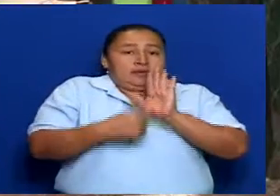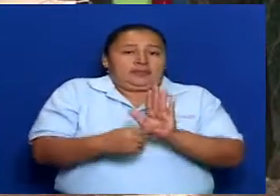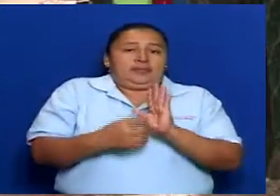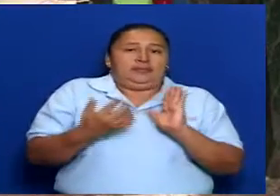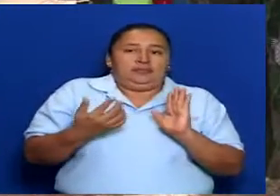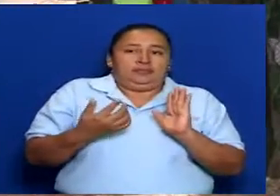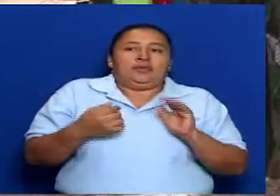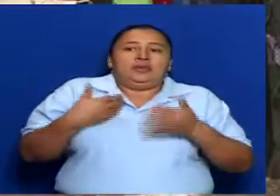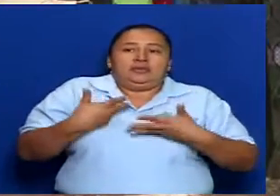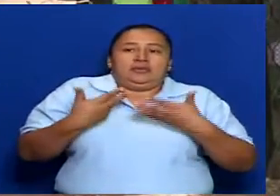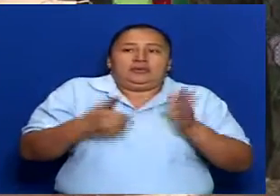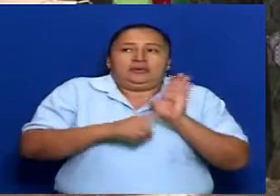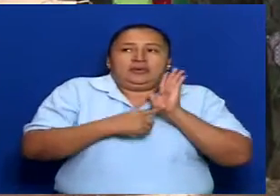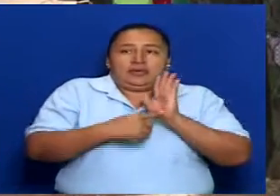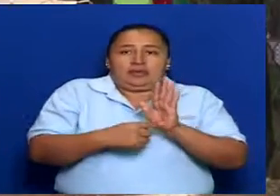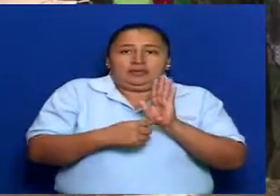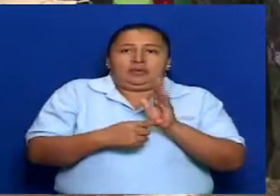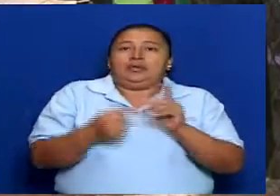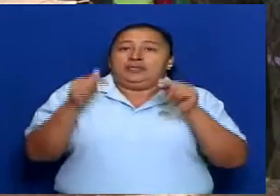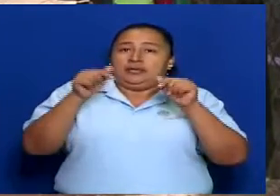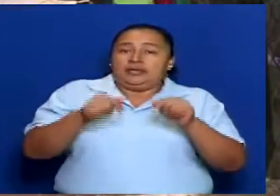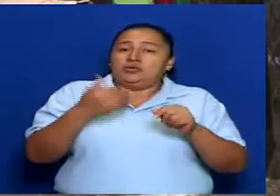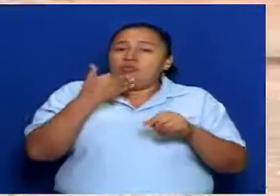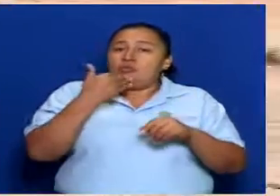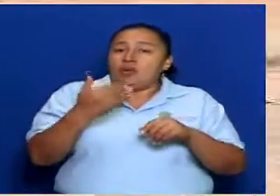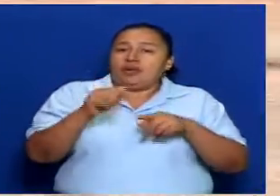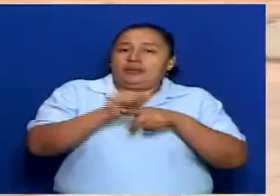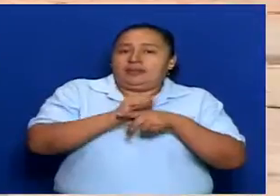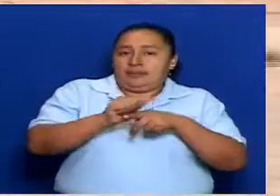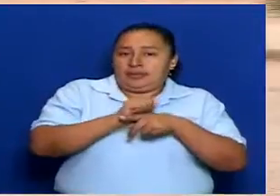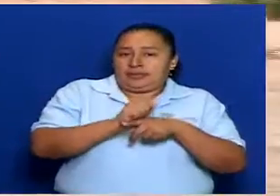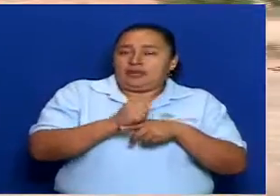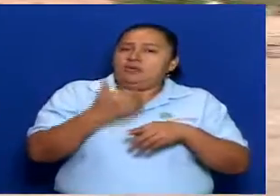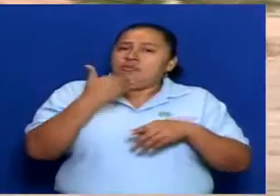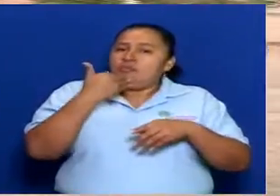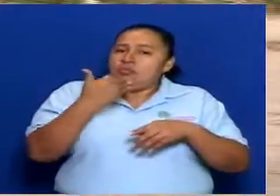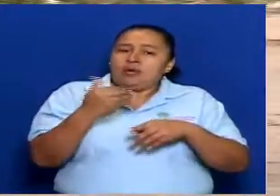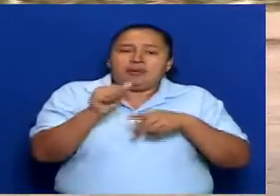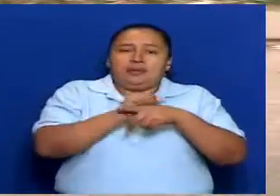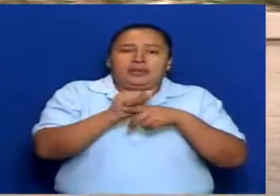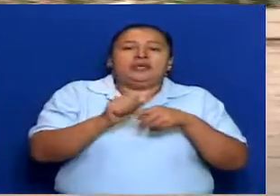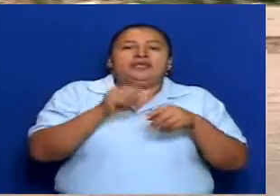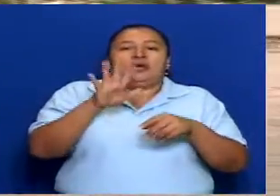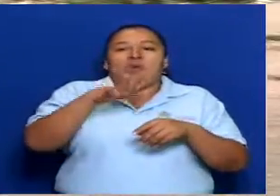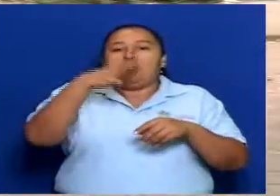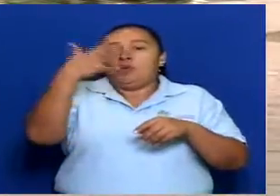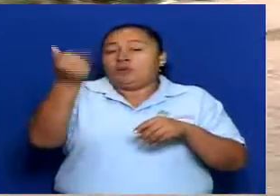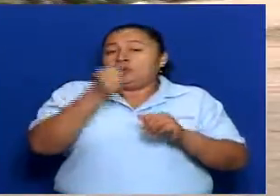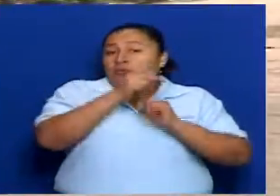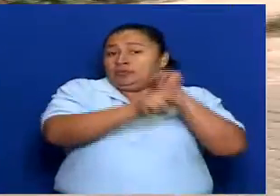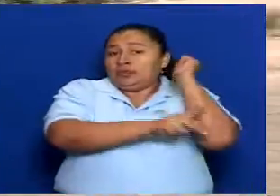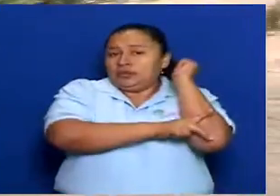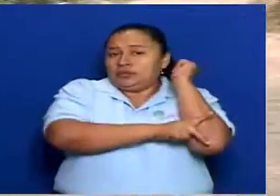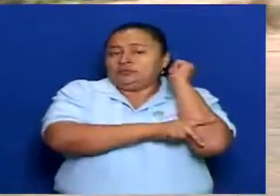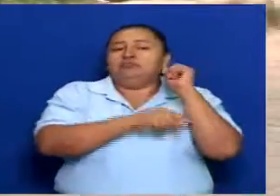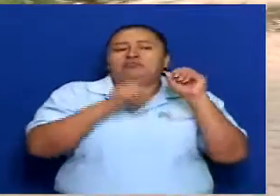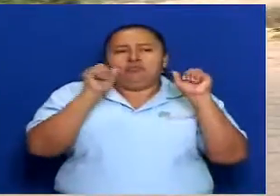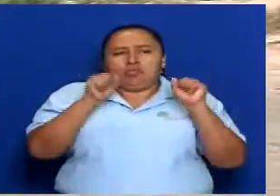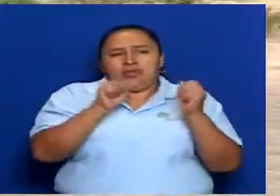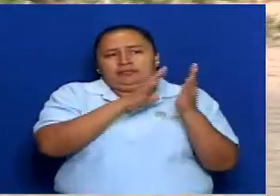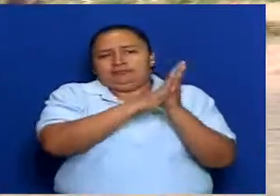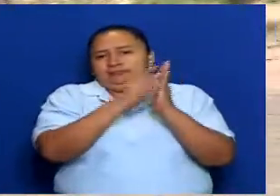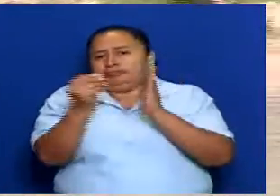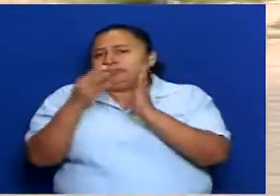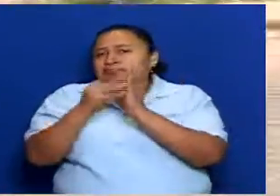dando ejemplos y que esas son buenas prácticas, buenas prácticas que otros países,